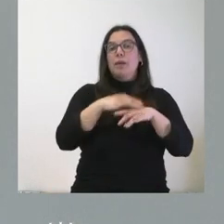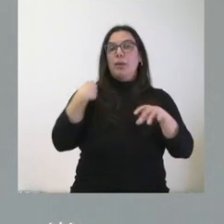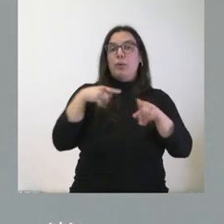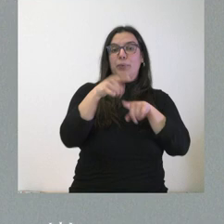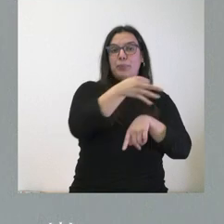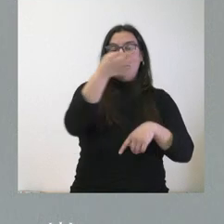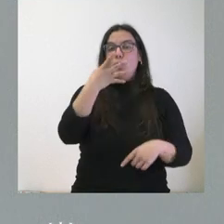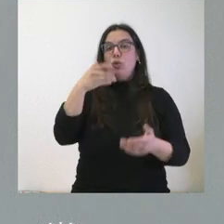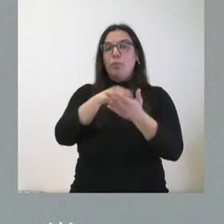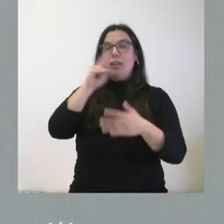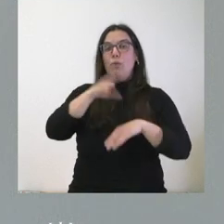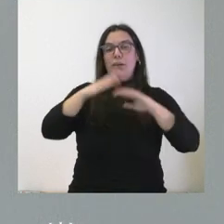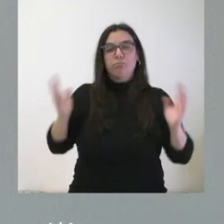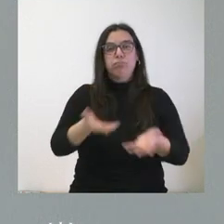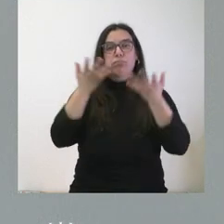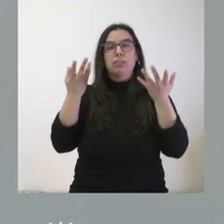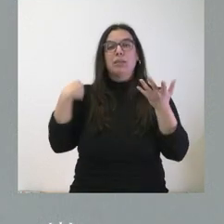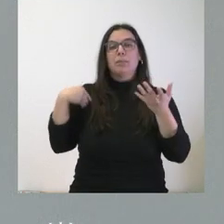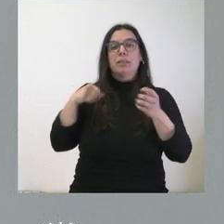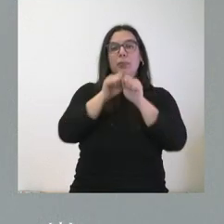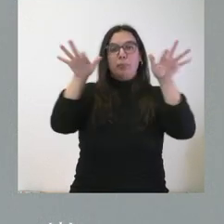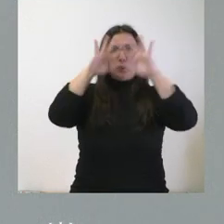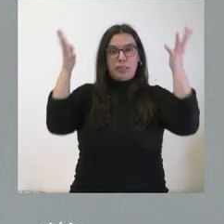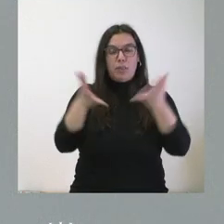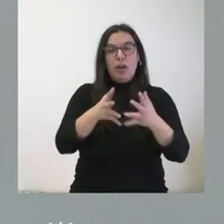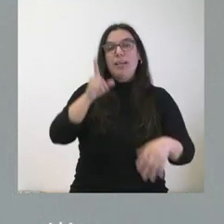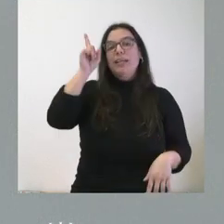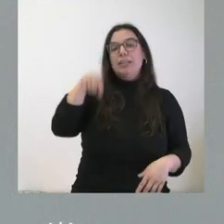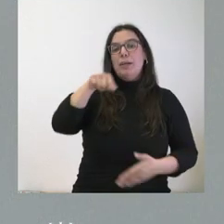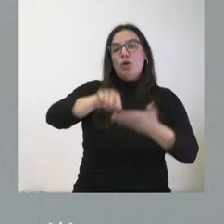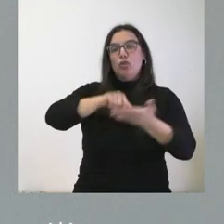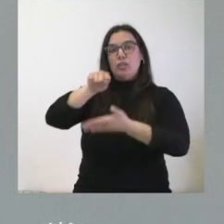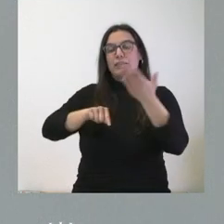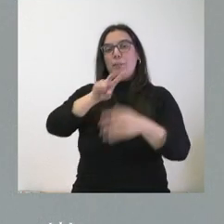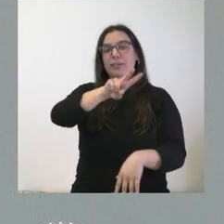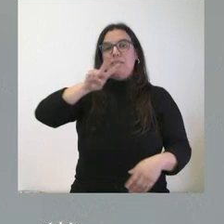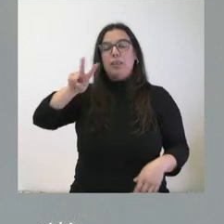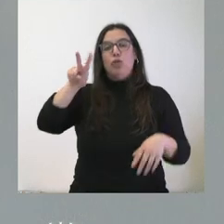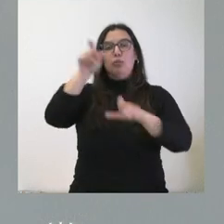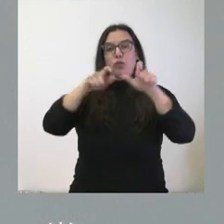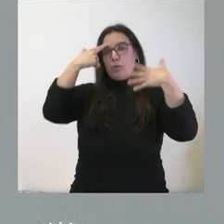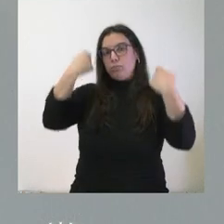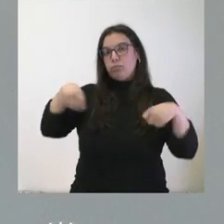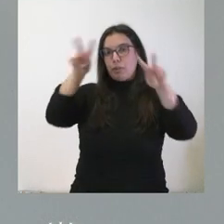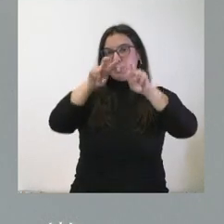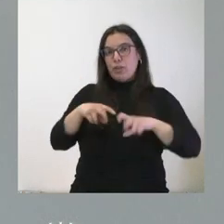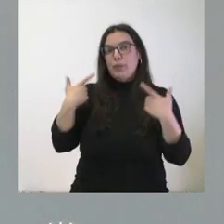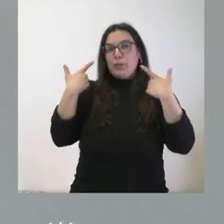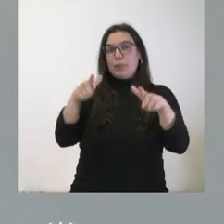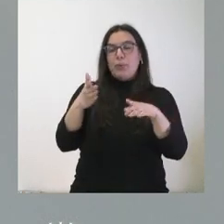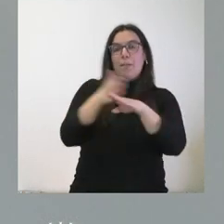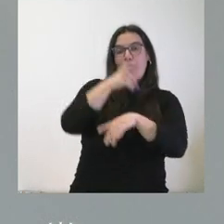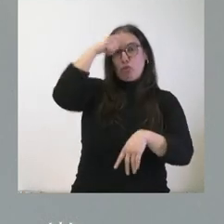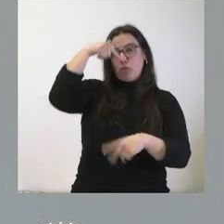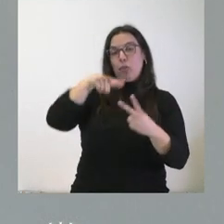400.000 euros para potenciar su internacionalización y la contratación de 22 investigadores en la categoría predoctoral